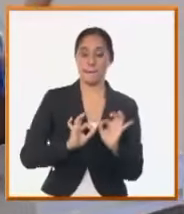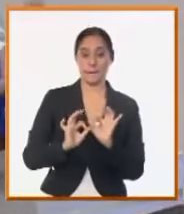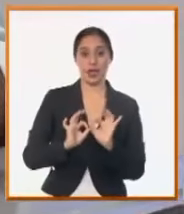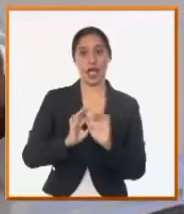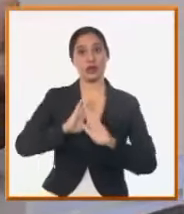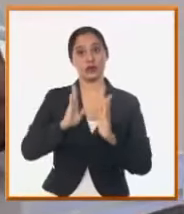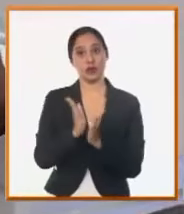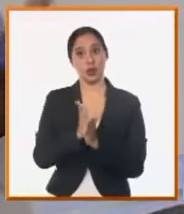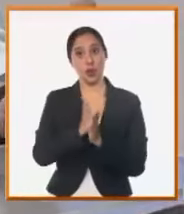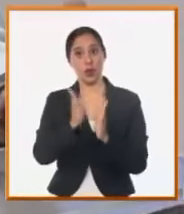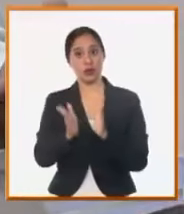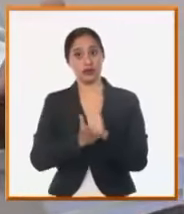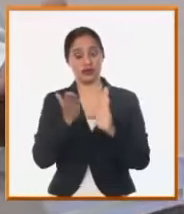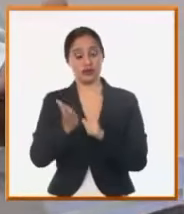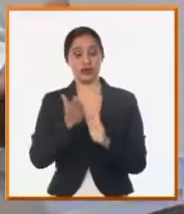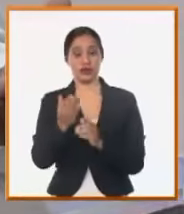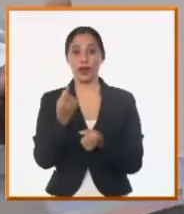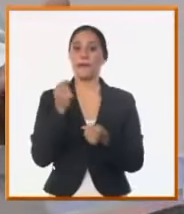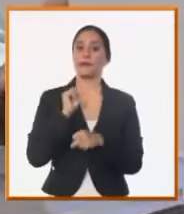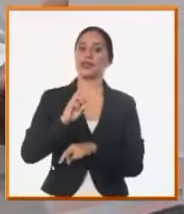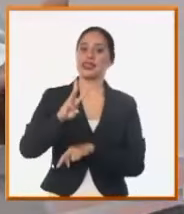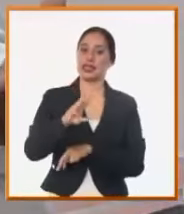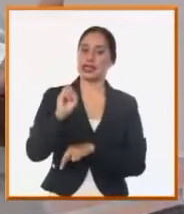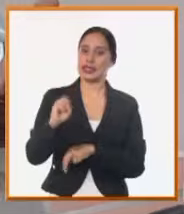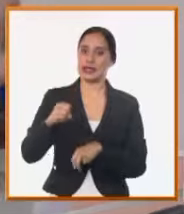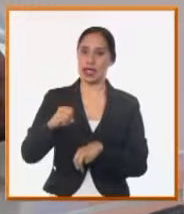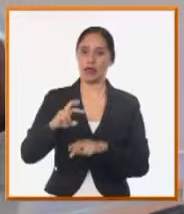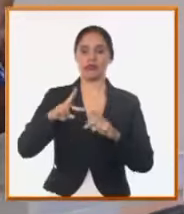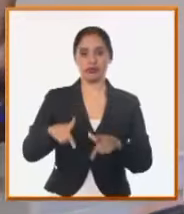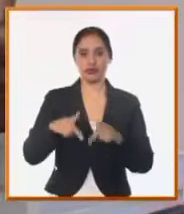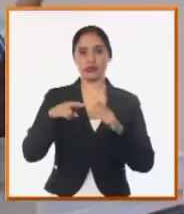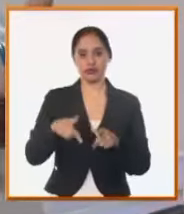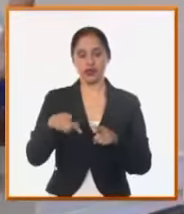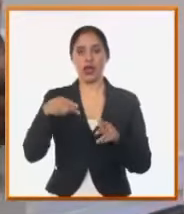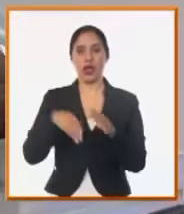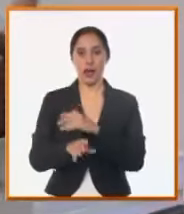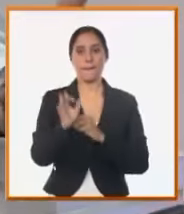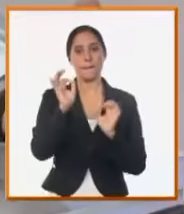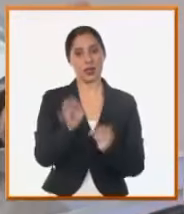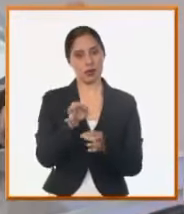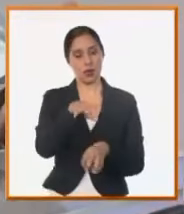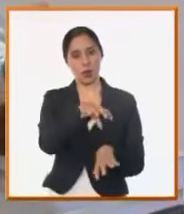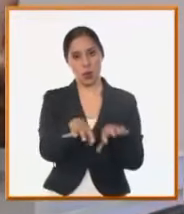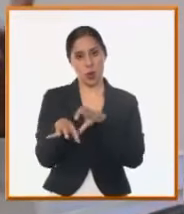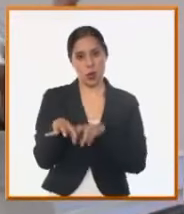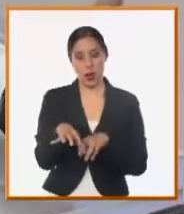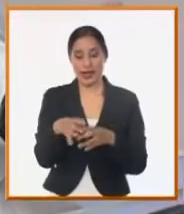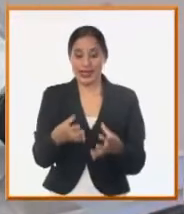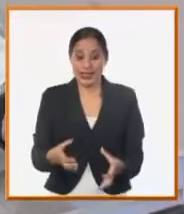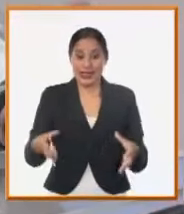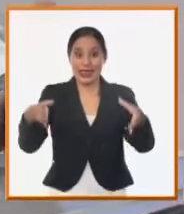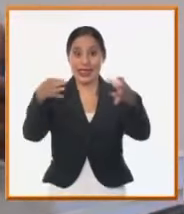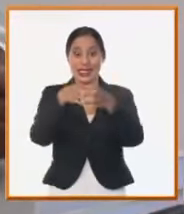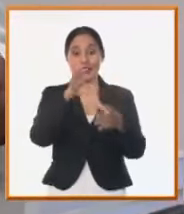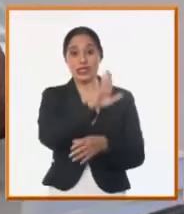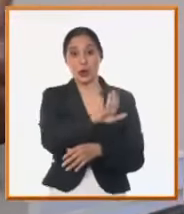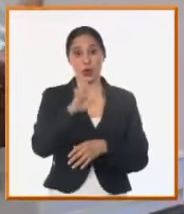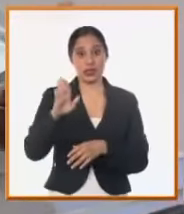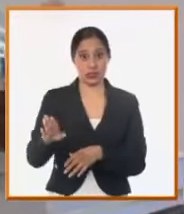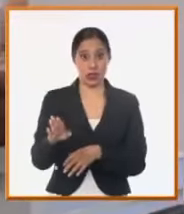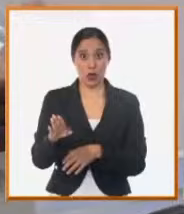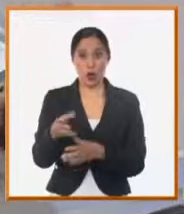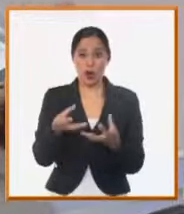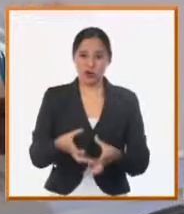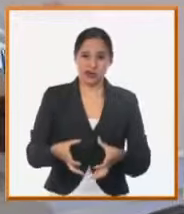el año pasado un récord de 30 veces que ha ido que ir a limpiar al mismo lugar tanques de 55 balones dos tanques de 55 balones